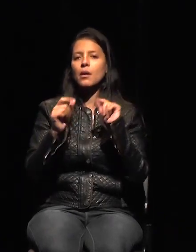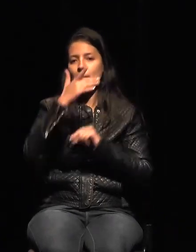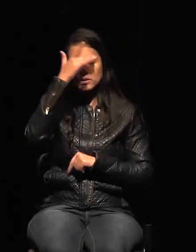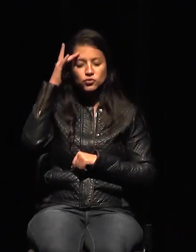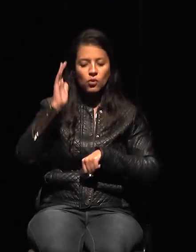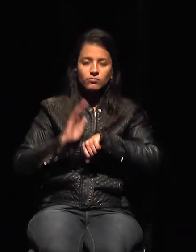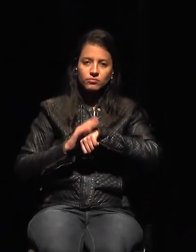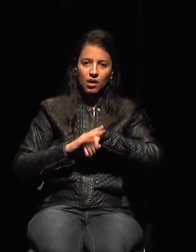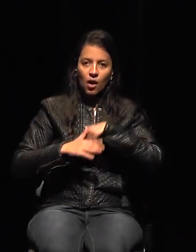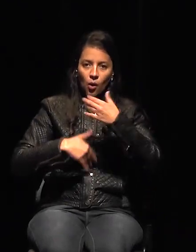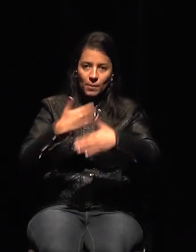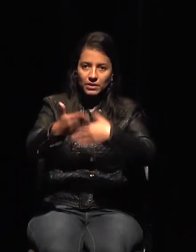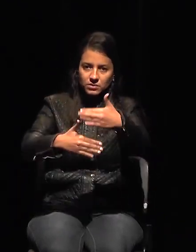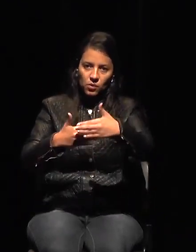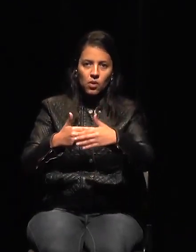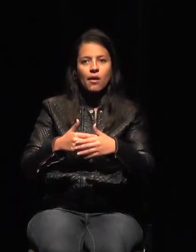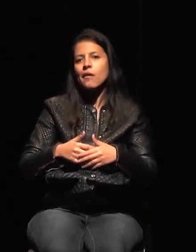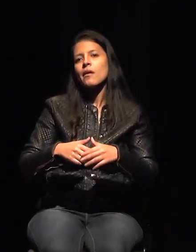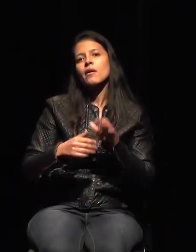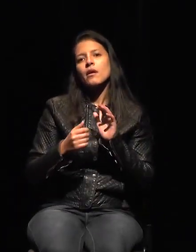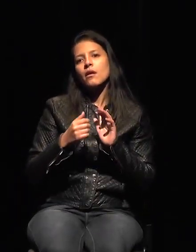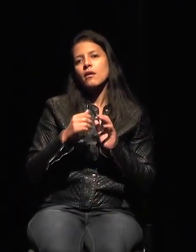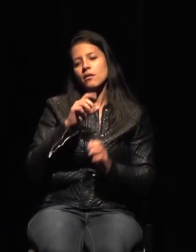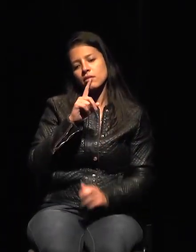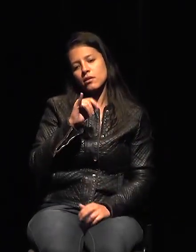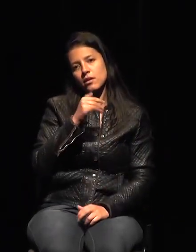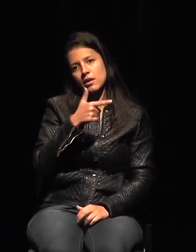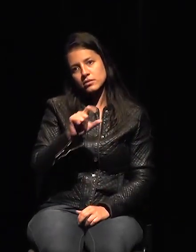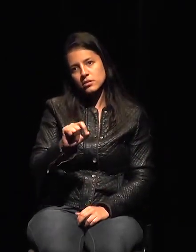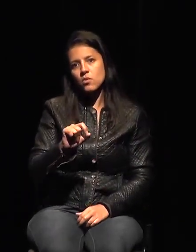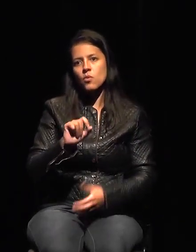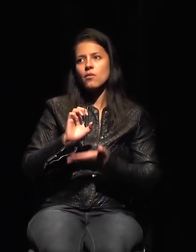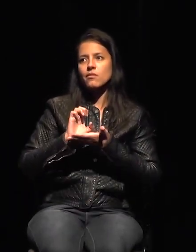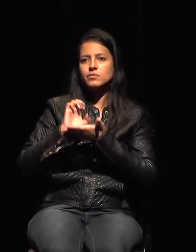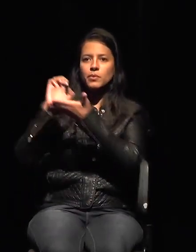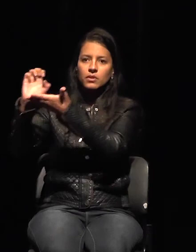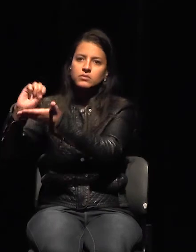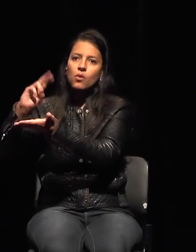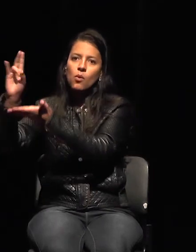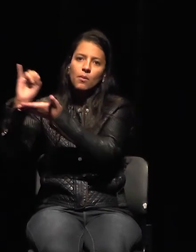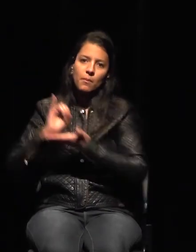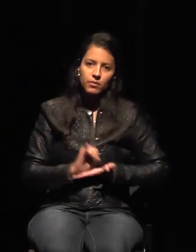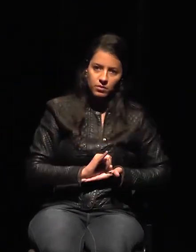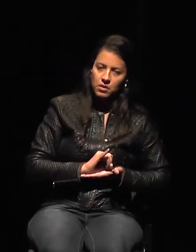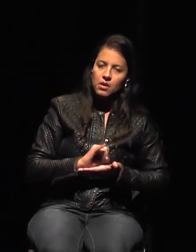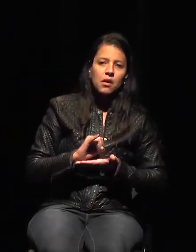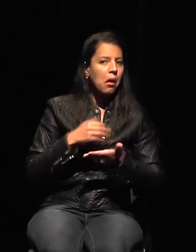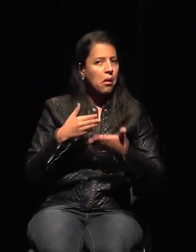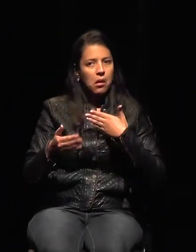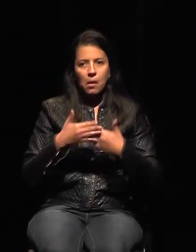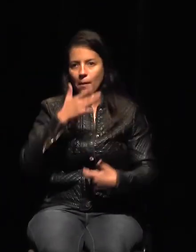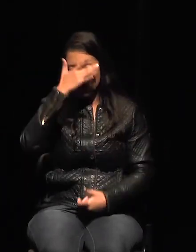declaración de importación o exportación, aunque haya una persona por detrás que solicite algo.